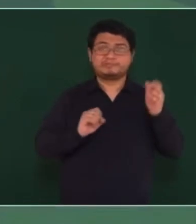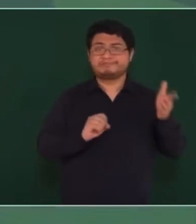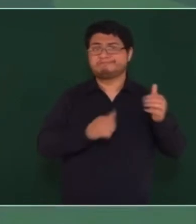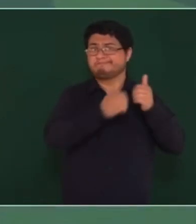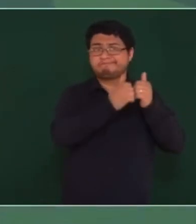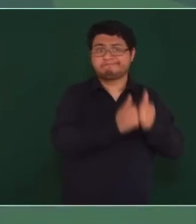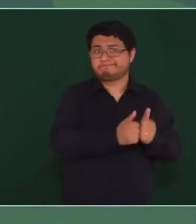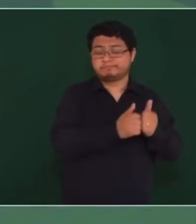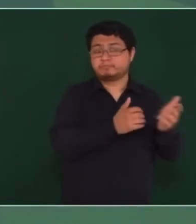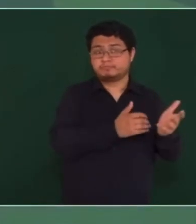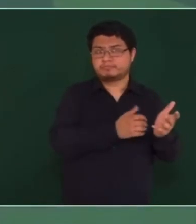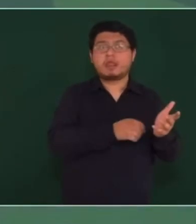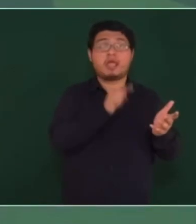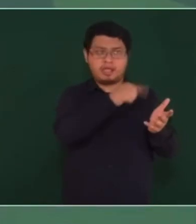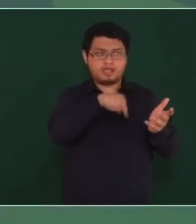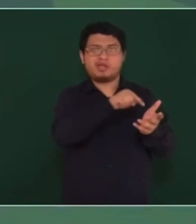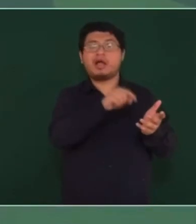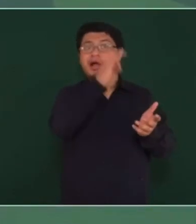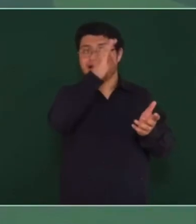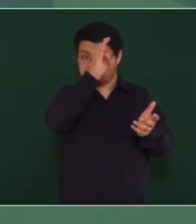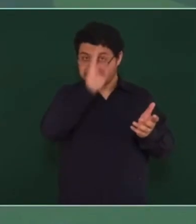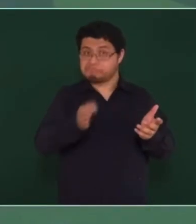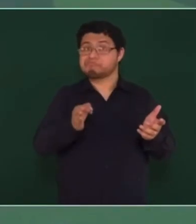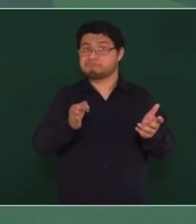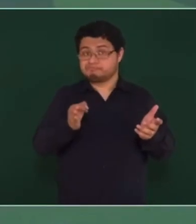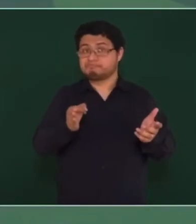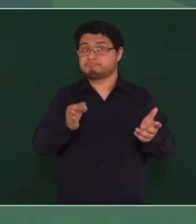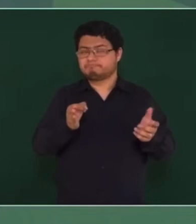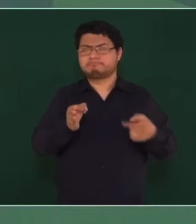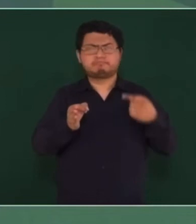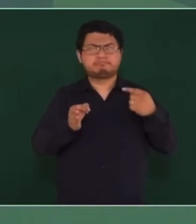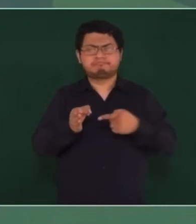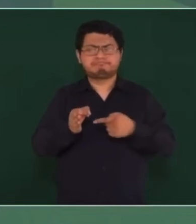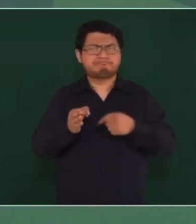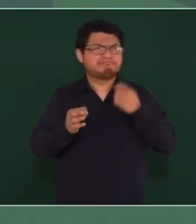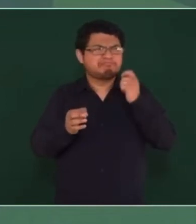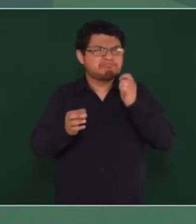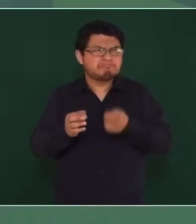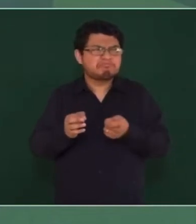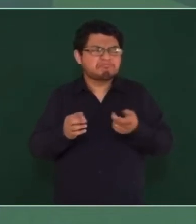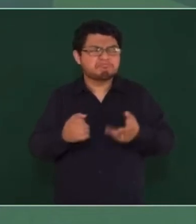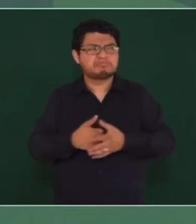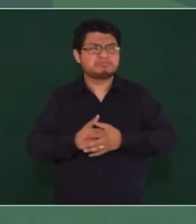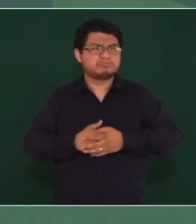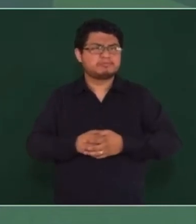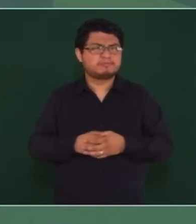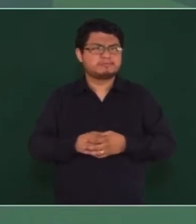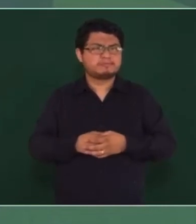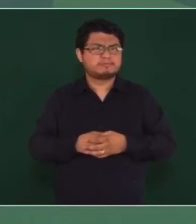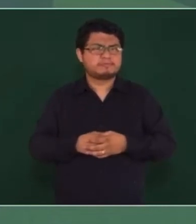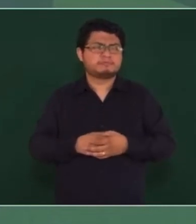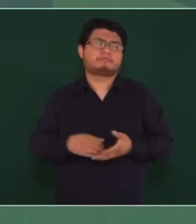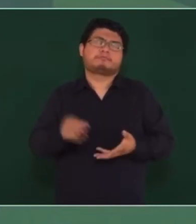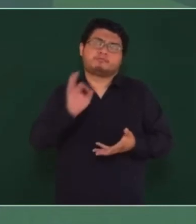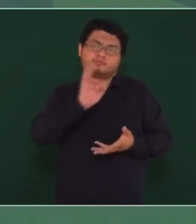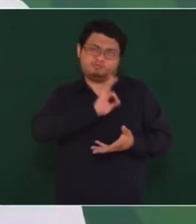aceptaron el que se pueda